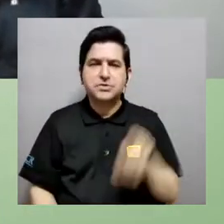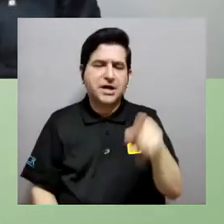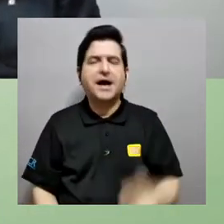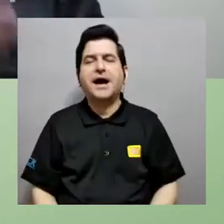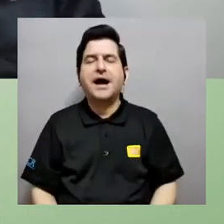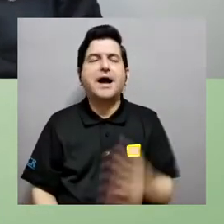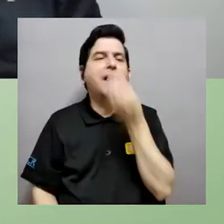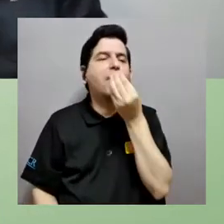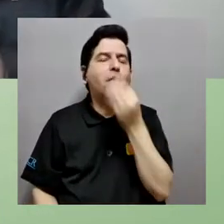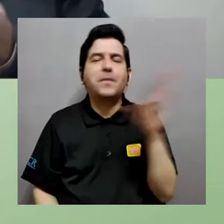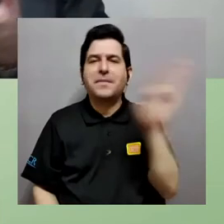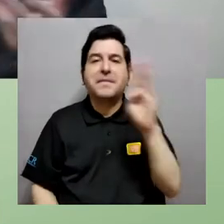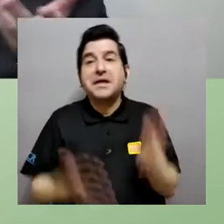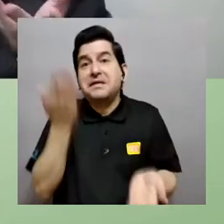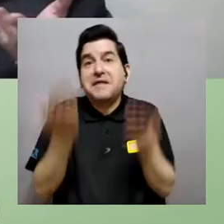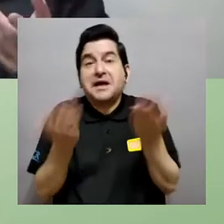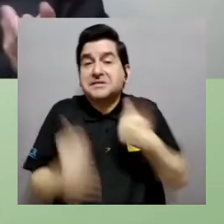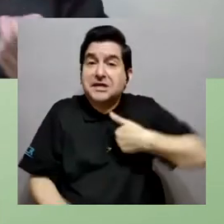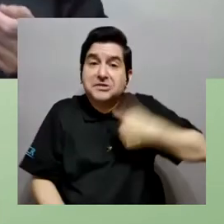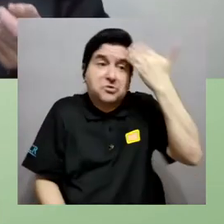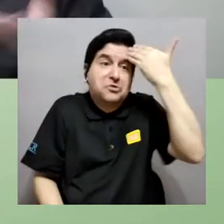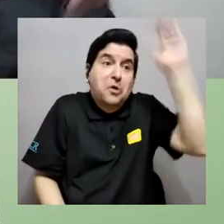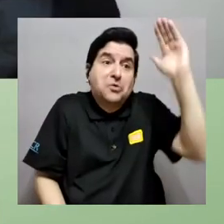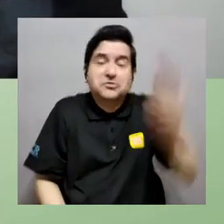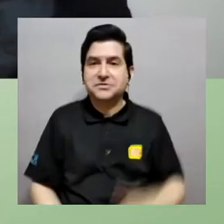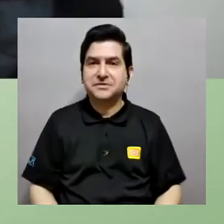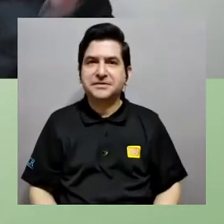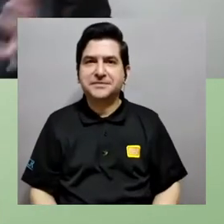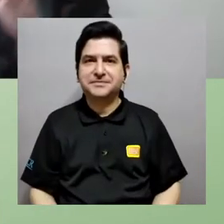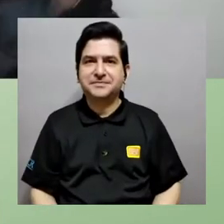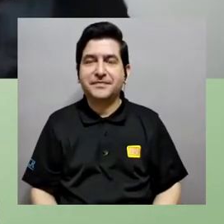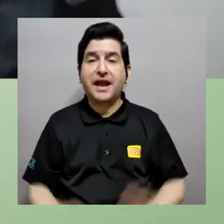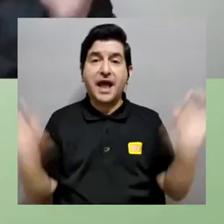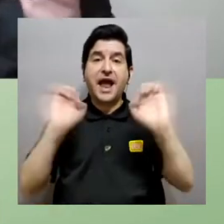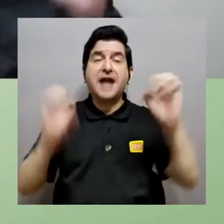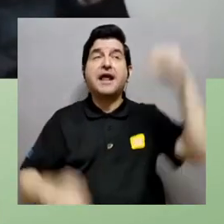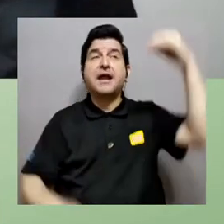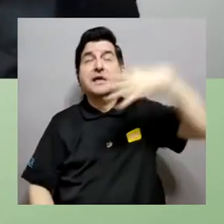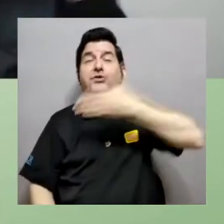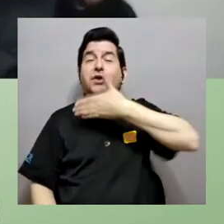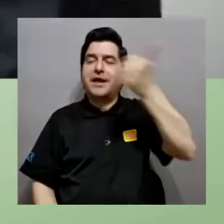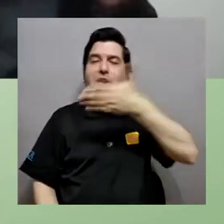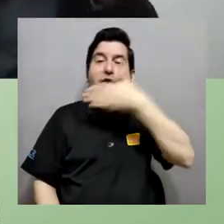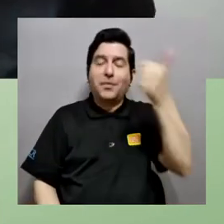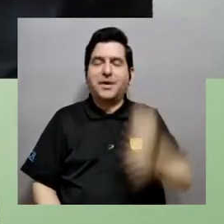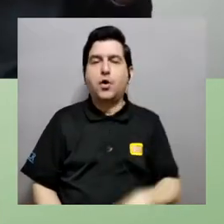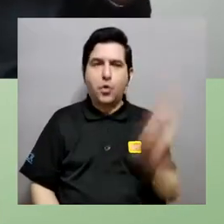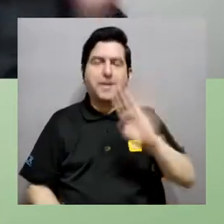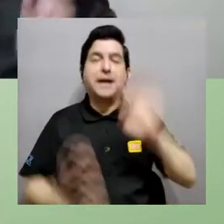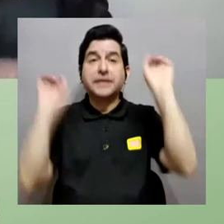Imaginémonos eso. Entonces ya no hay que cargar el celular en la noche, nada más le damos de comer algo a las bacterias, me imagino. sé.